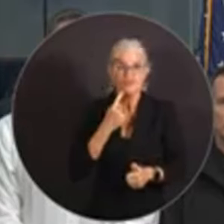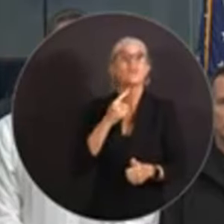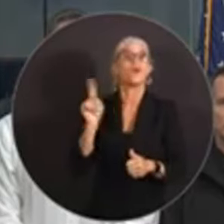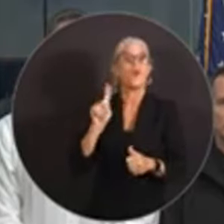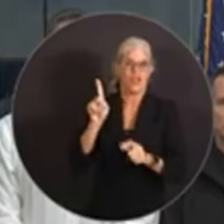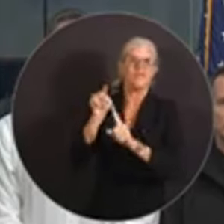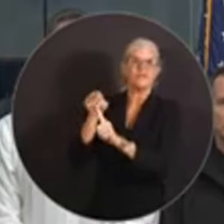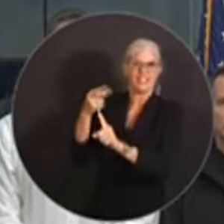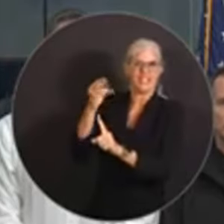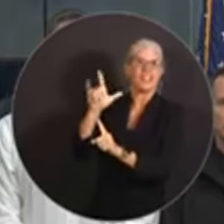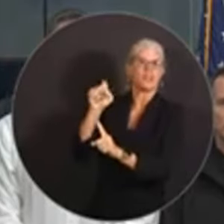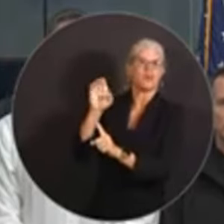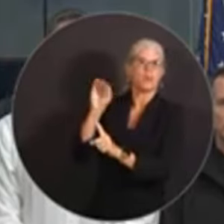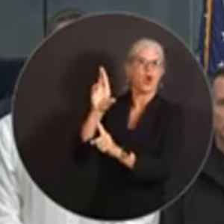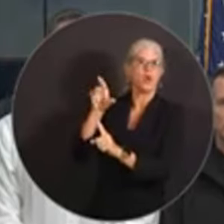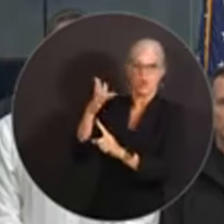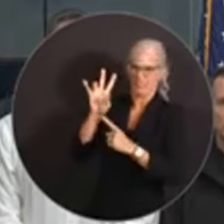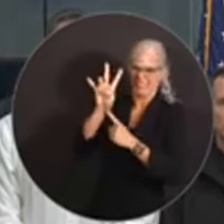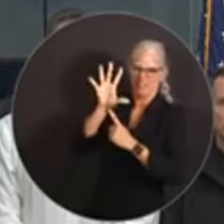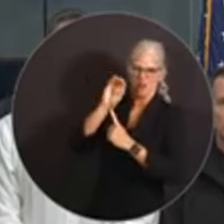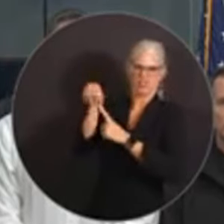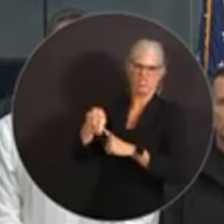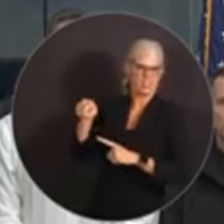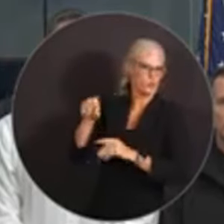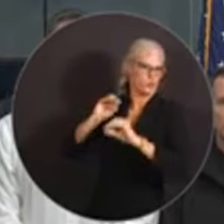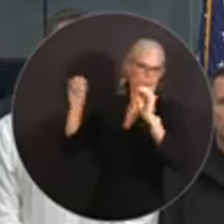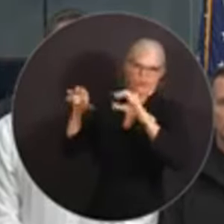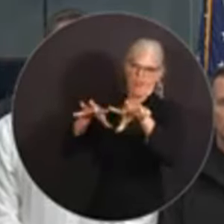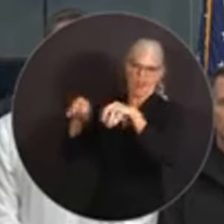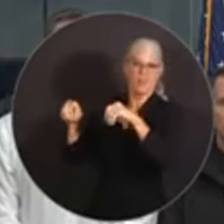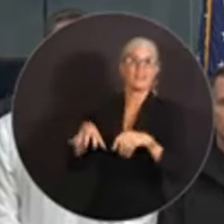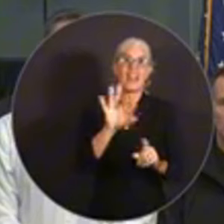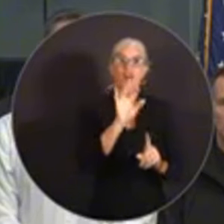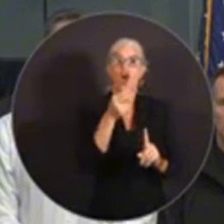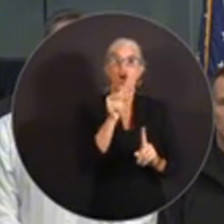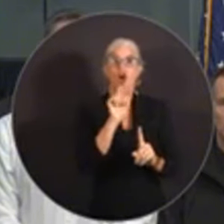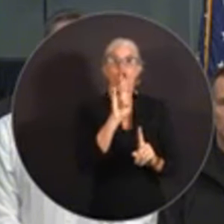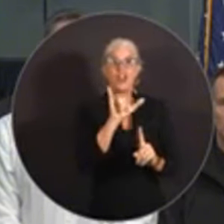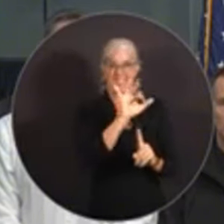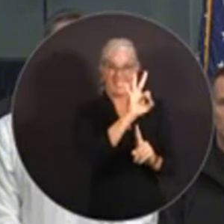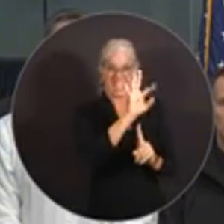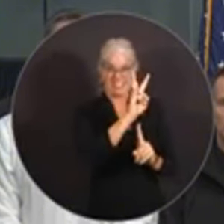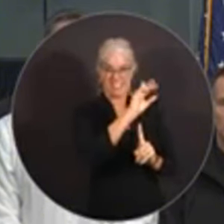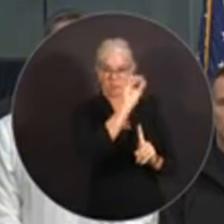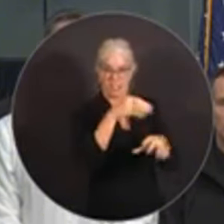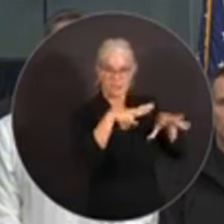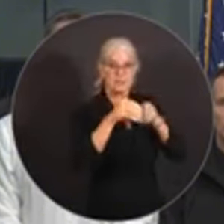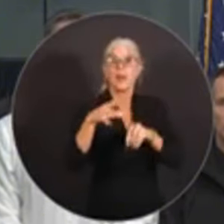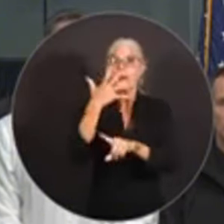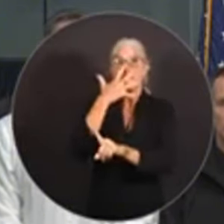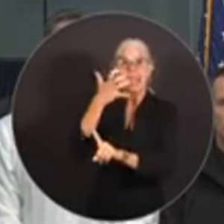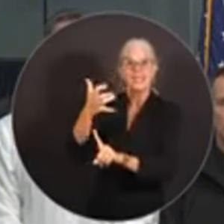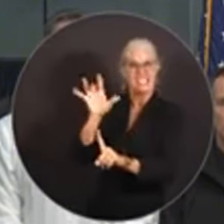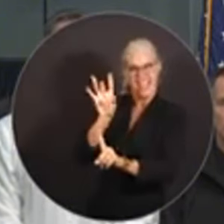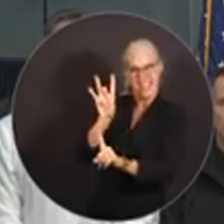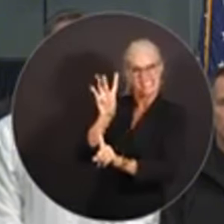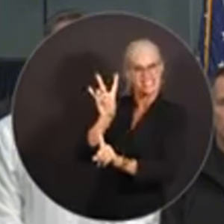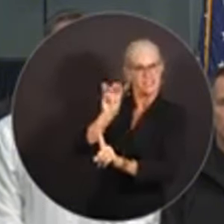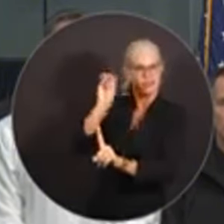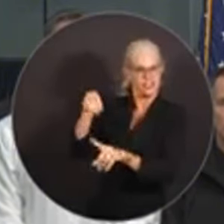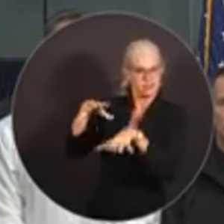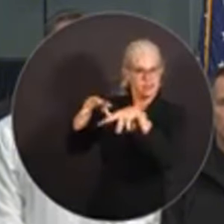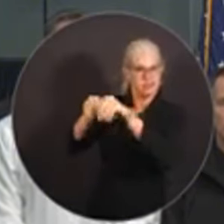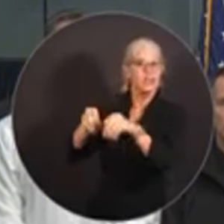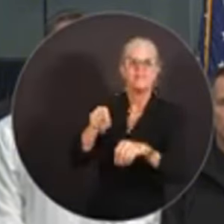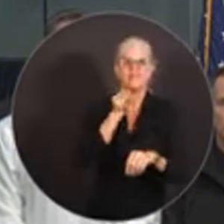Hillsborough, 75 por ciento, Hardy, 65, Manatee, 82, Pinelas,